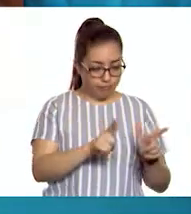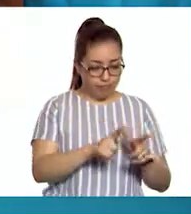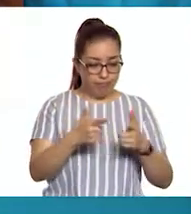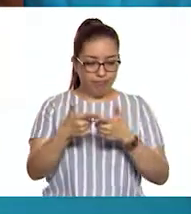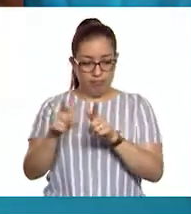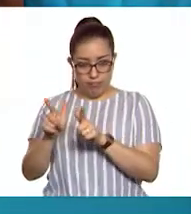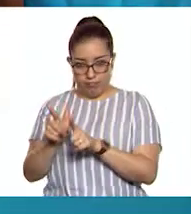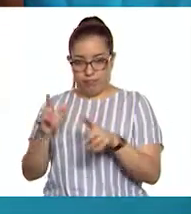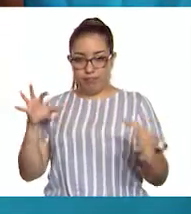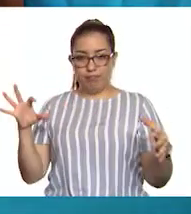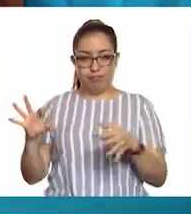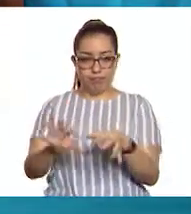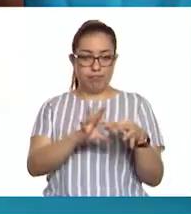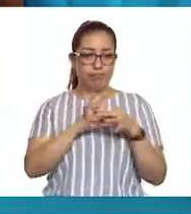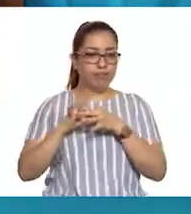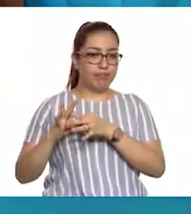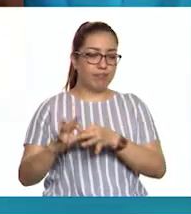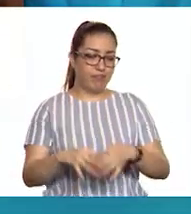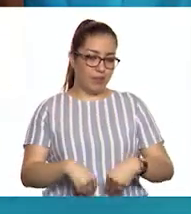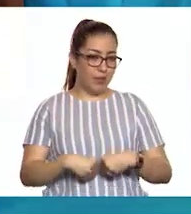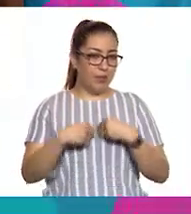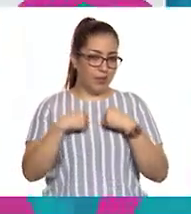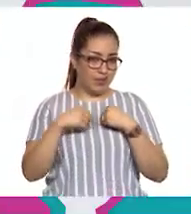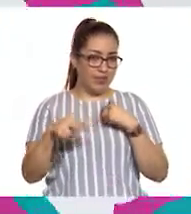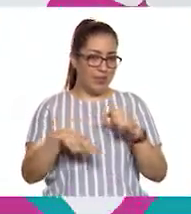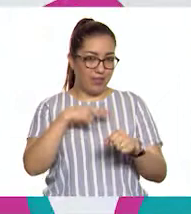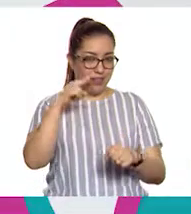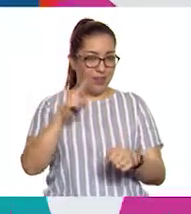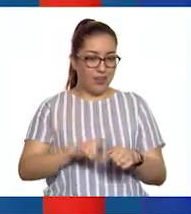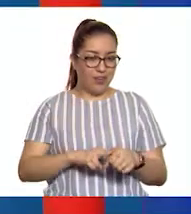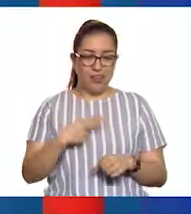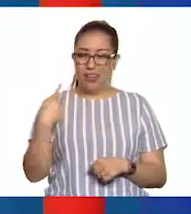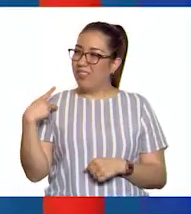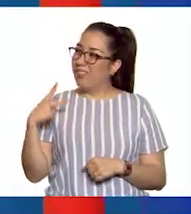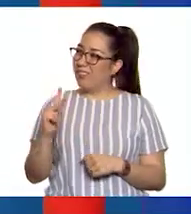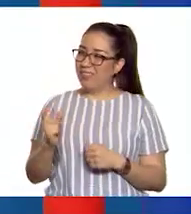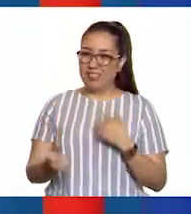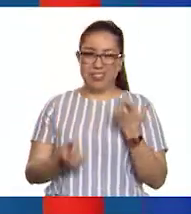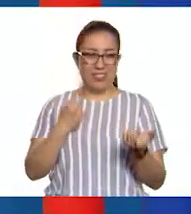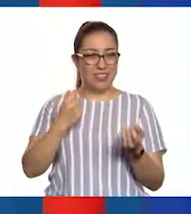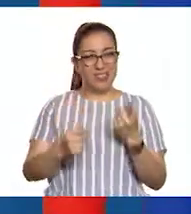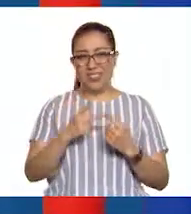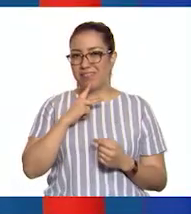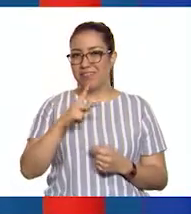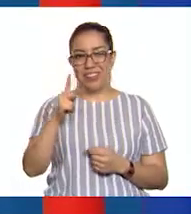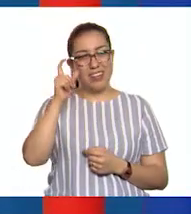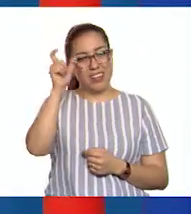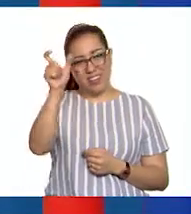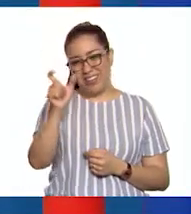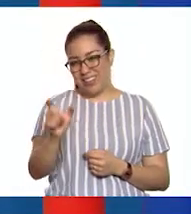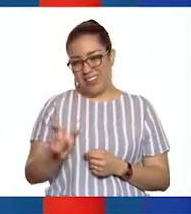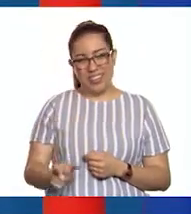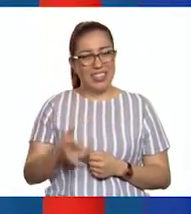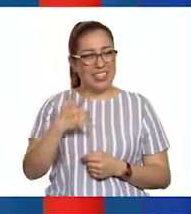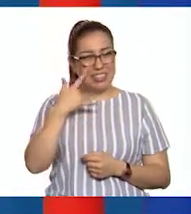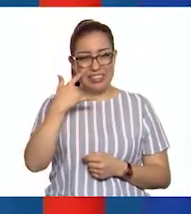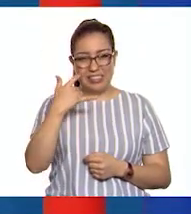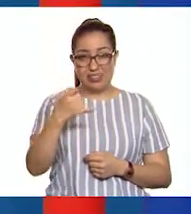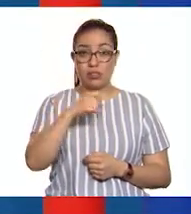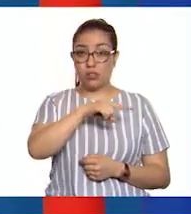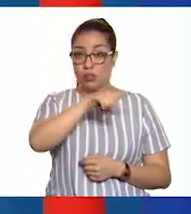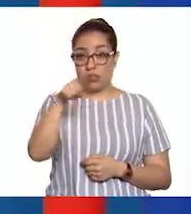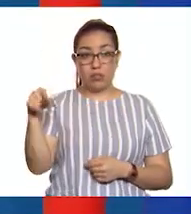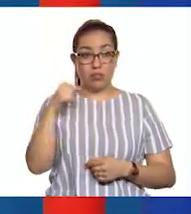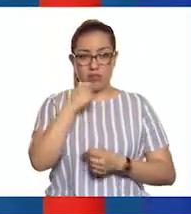raras, maestro? De algunas entiendo el significado, pero de otras la verdad es que no. Las niñas y los niños allá en casita que nos